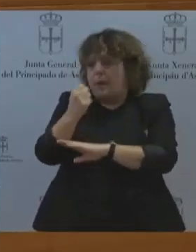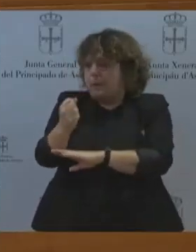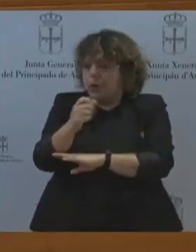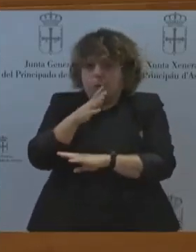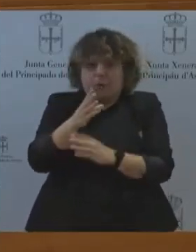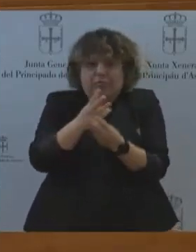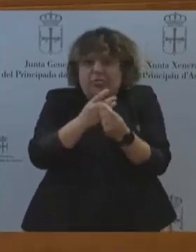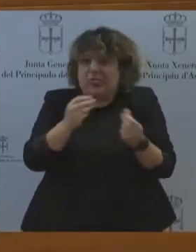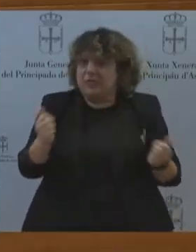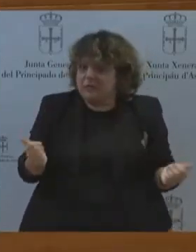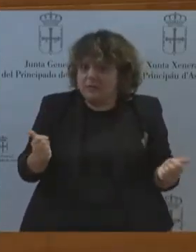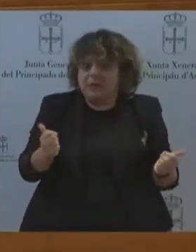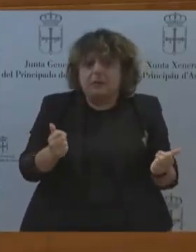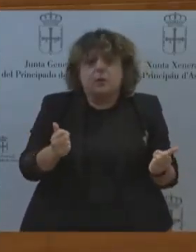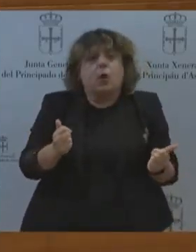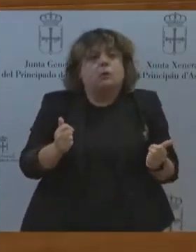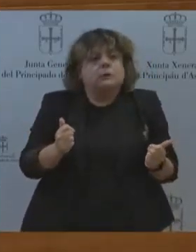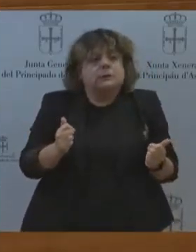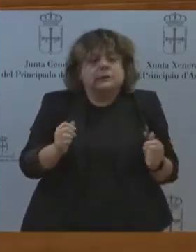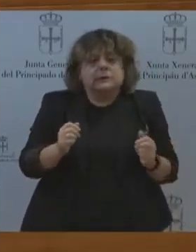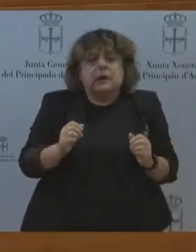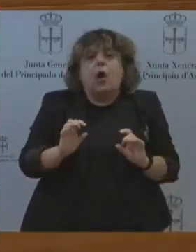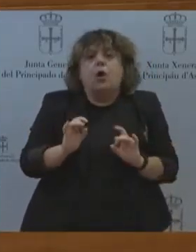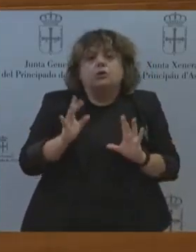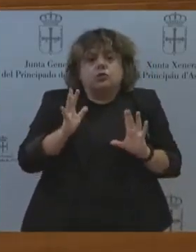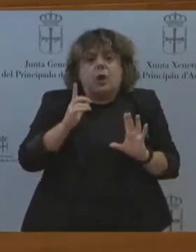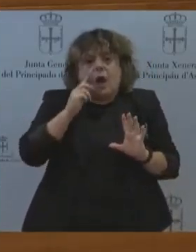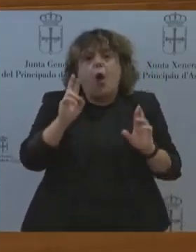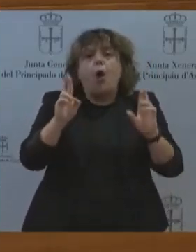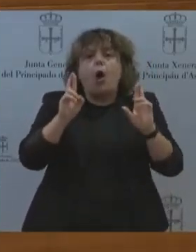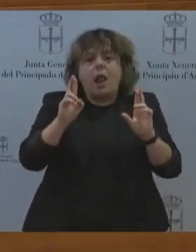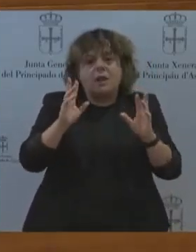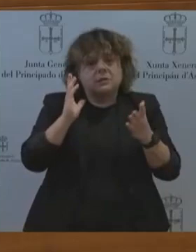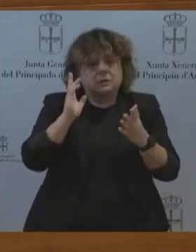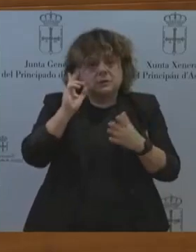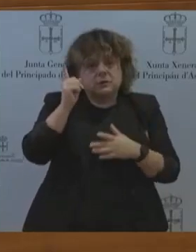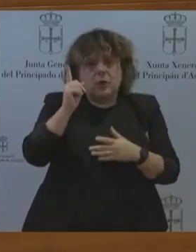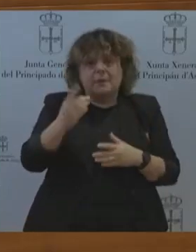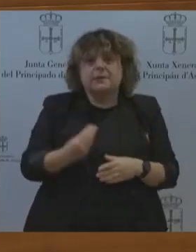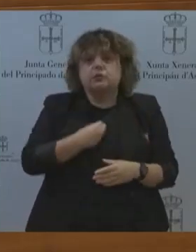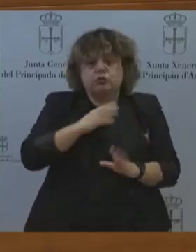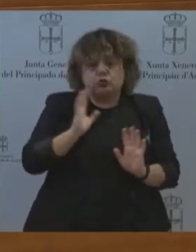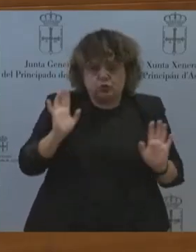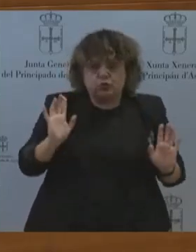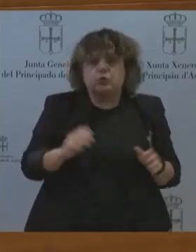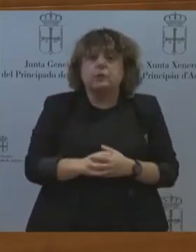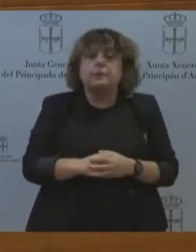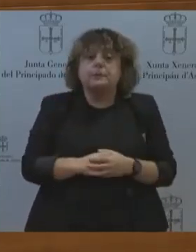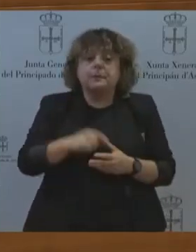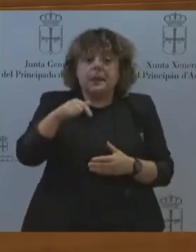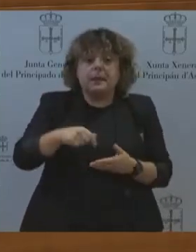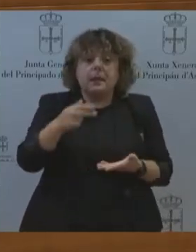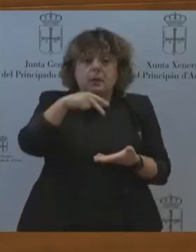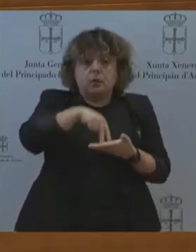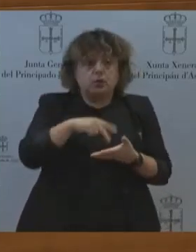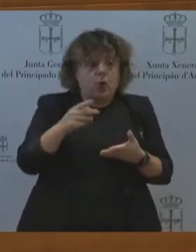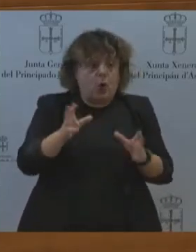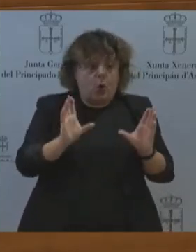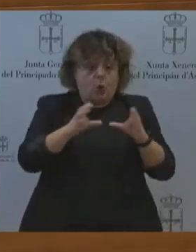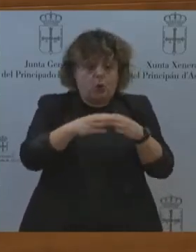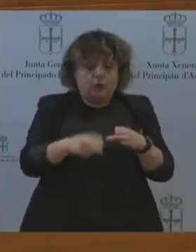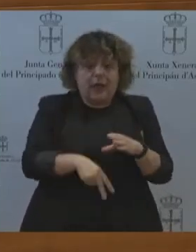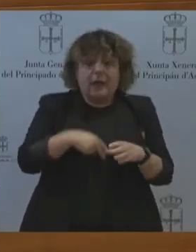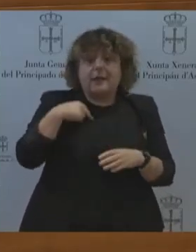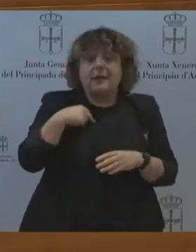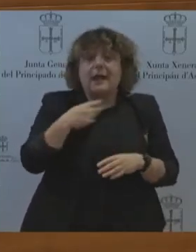Señor Presidente, señorías, ya que es mi primera intervención pública en esta Junta General del Principado de Asturias, quiero trasladarles el auténtico honor que para mí